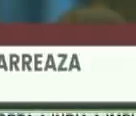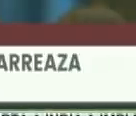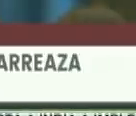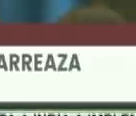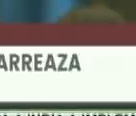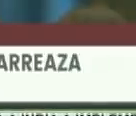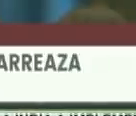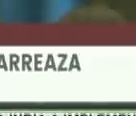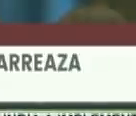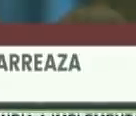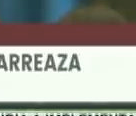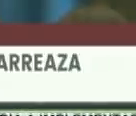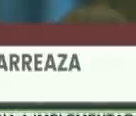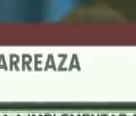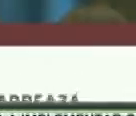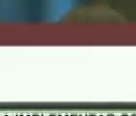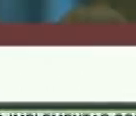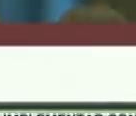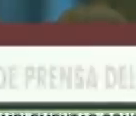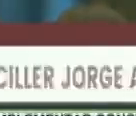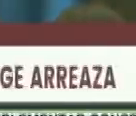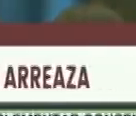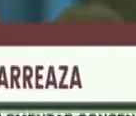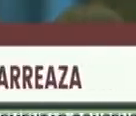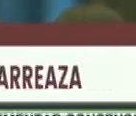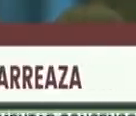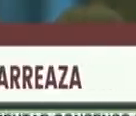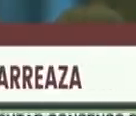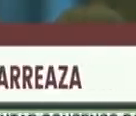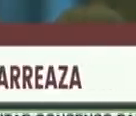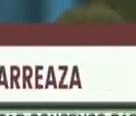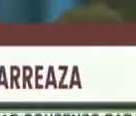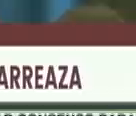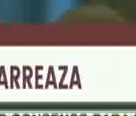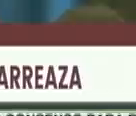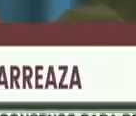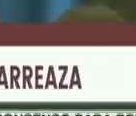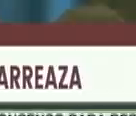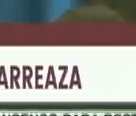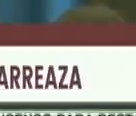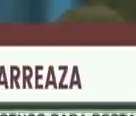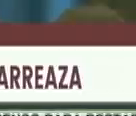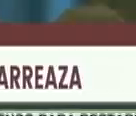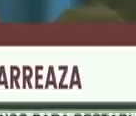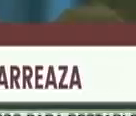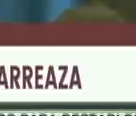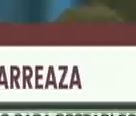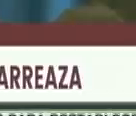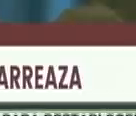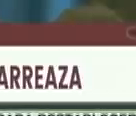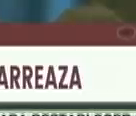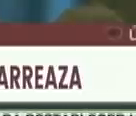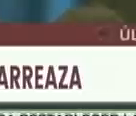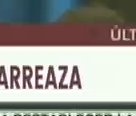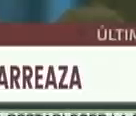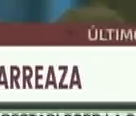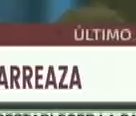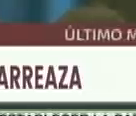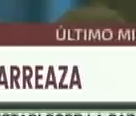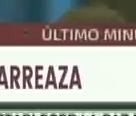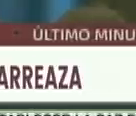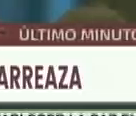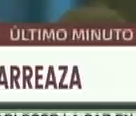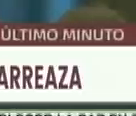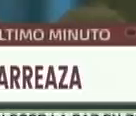mundial, el tratado de Versalles, el trato que se le dio a quienes fueron derrotados en la primera guerra mundial, los acuerdos de Munich,